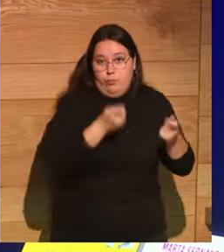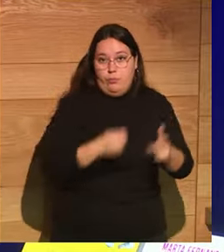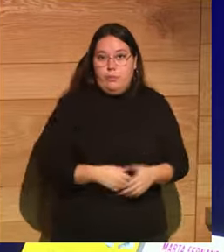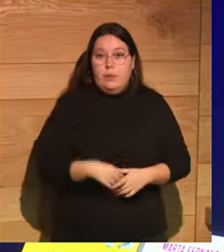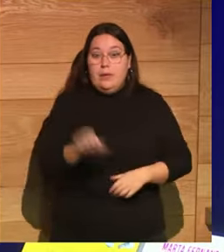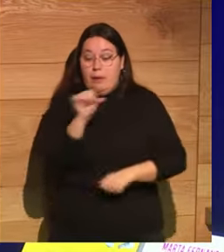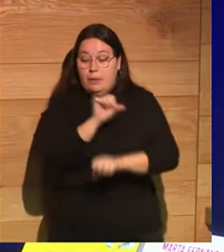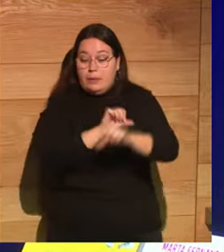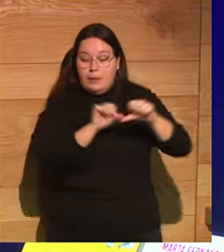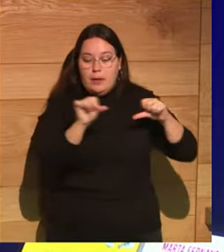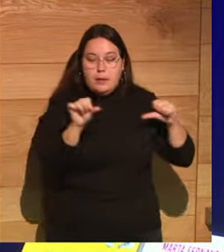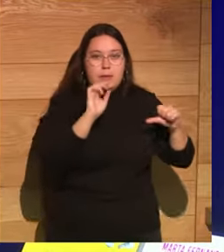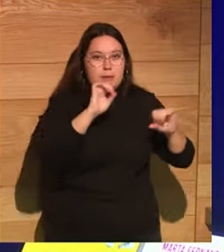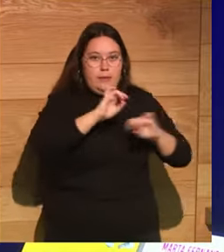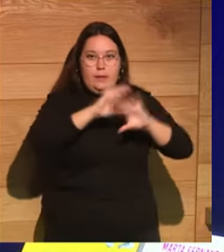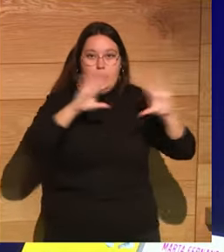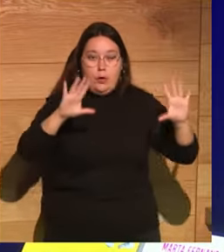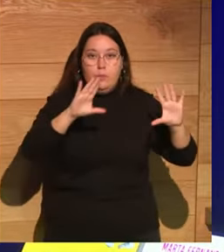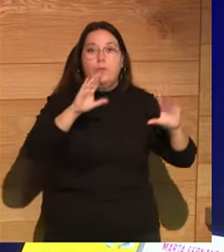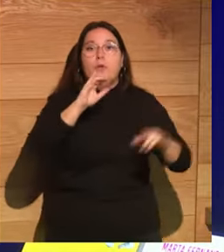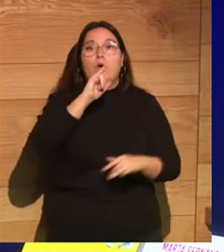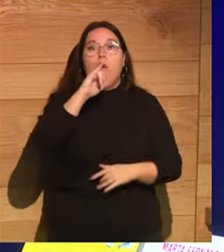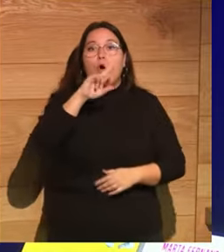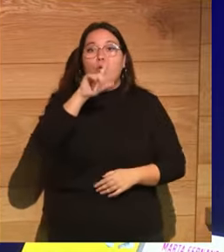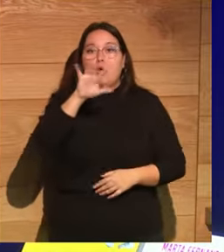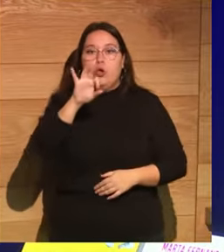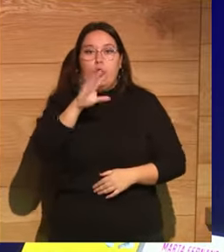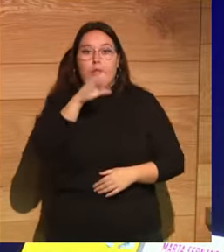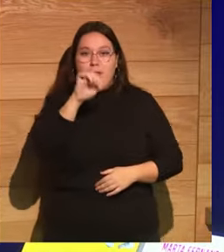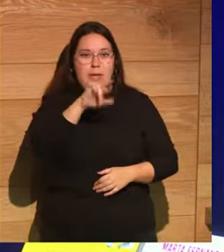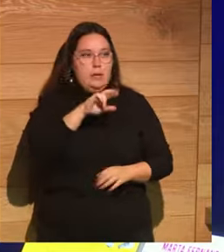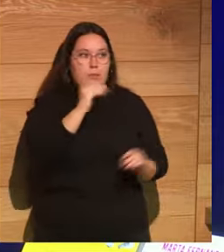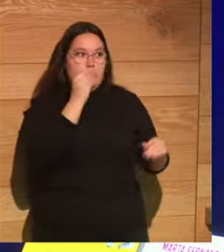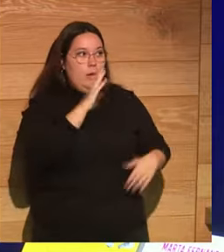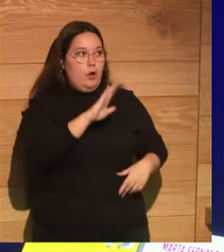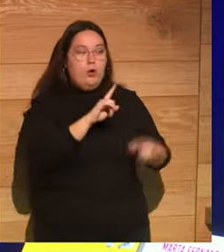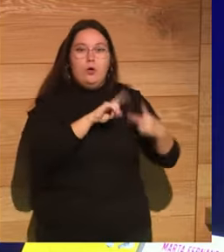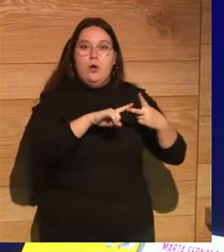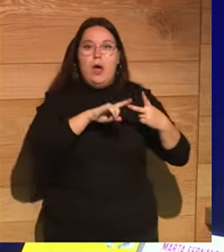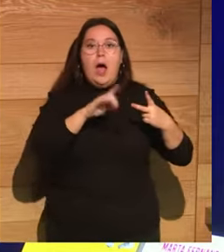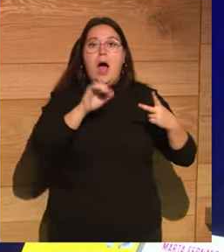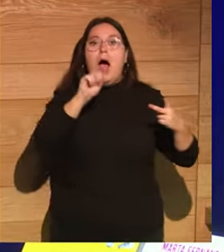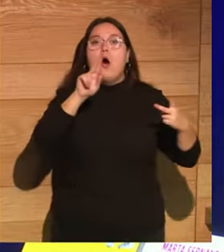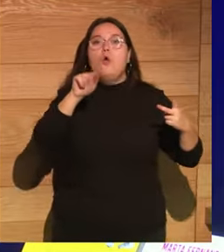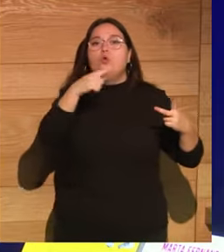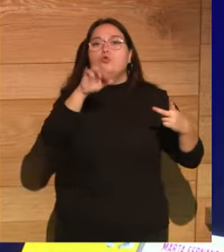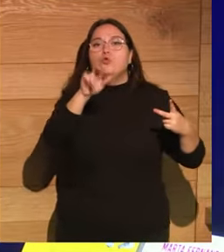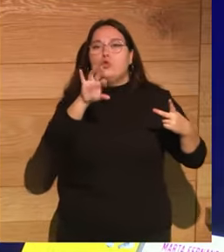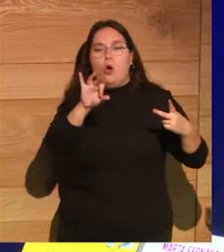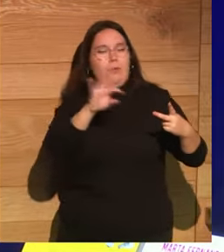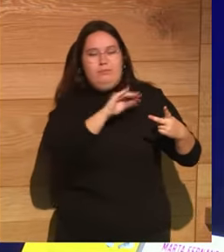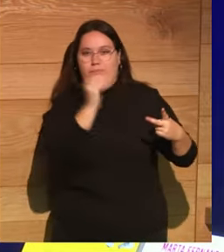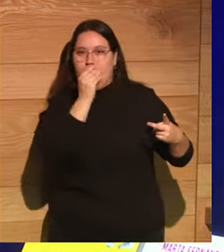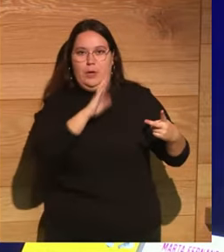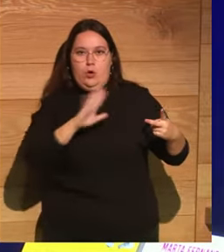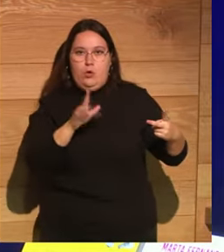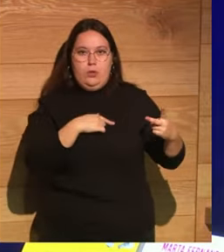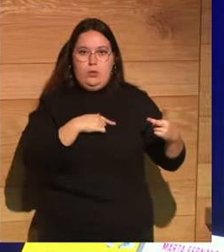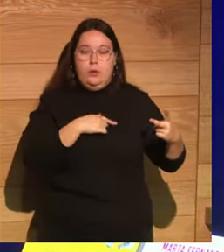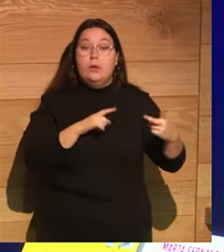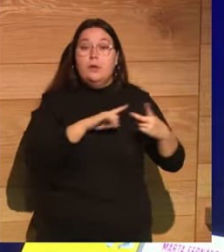Entonces, a partir de ahí se ve claramente como a Julio César ni tocarle, a Augusto ni tocarle, que es el que creó todo el tinglado del